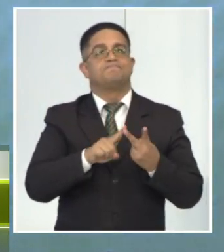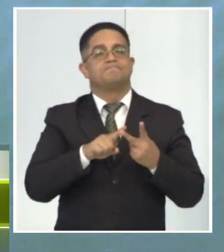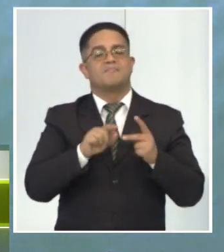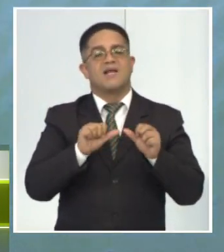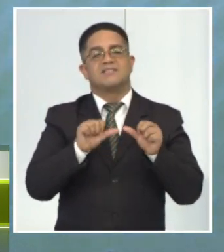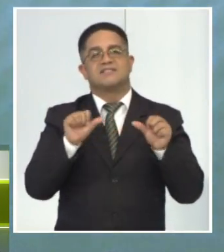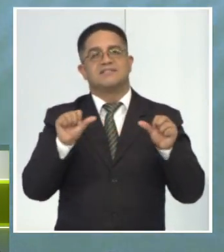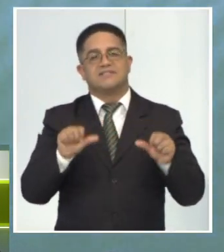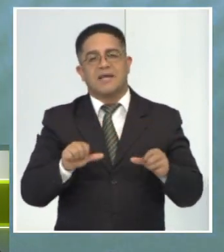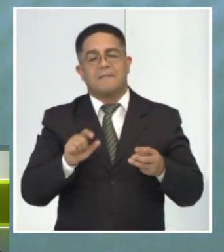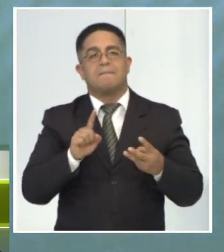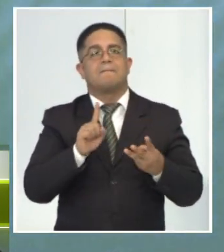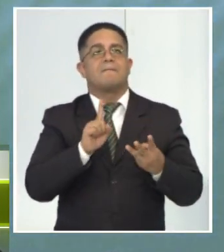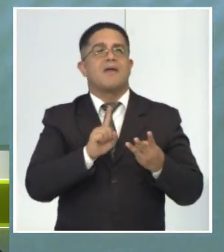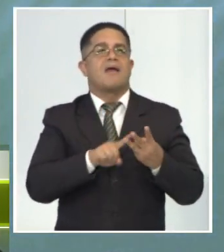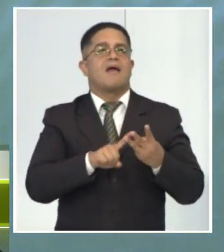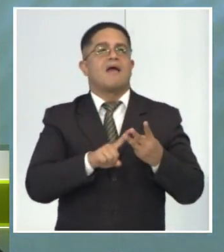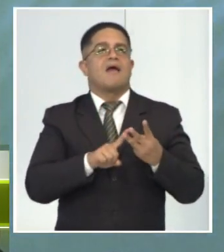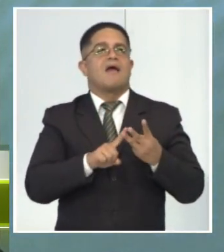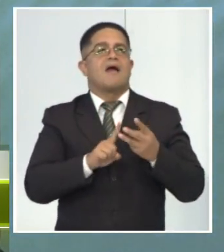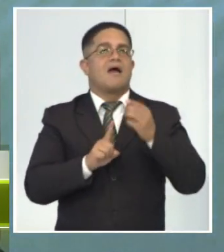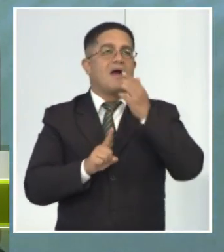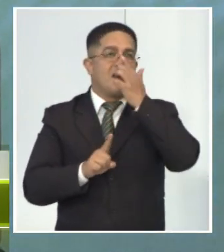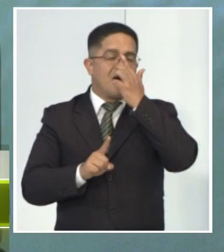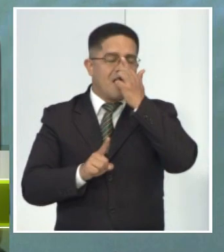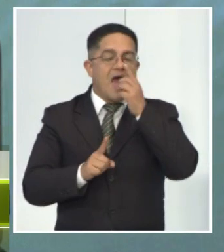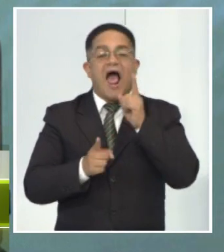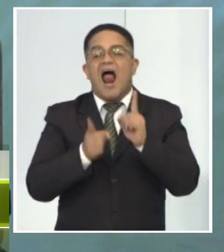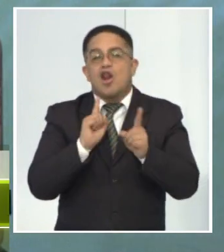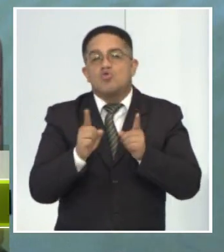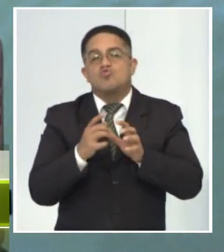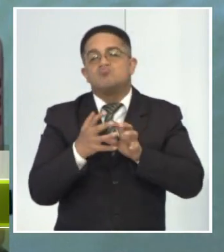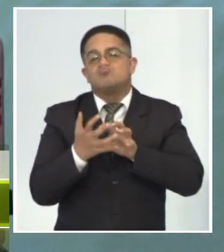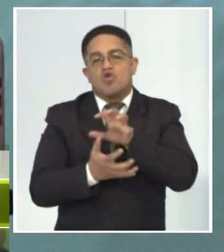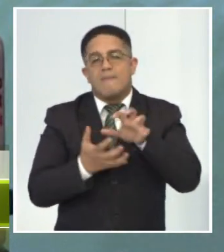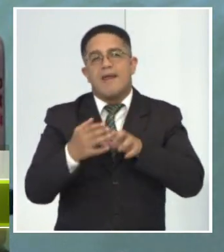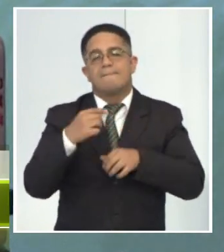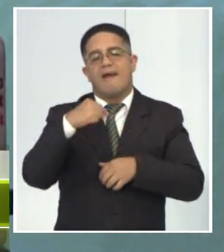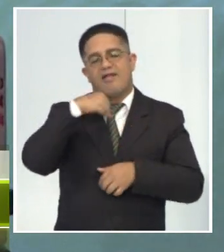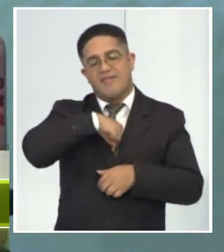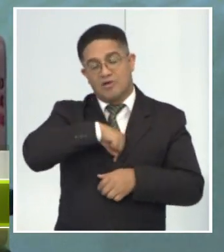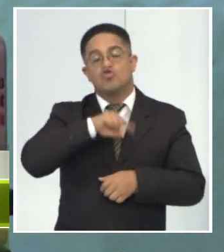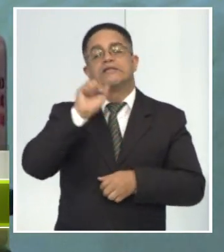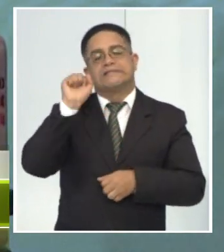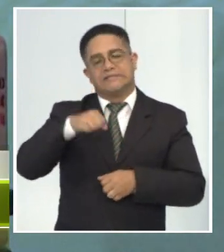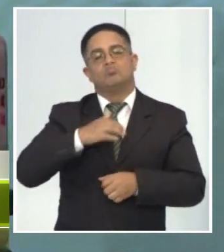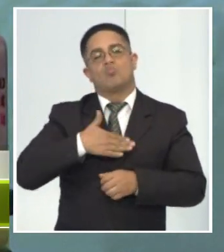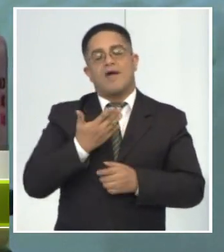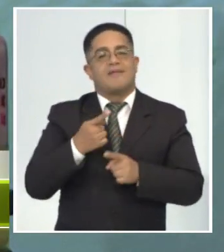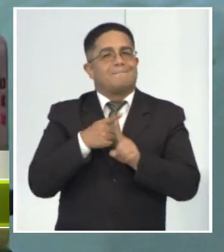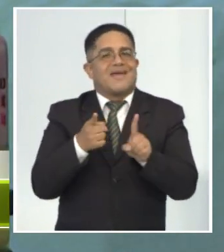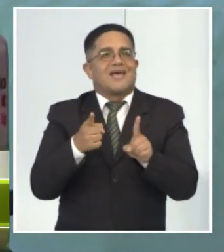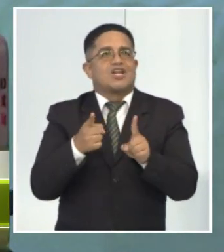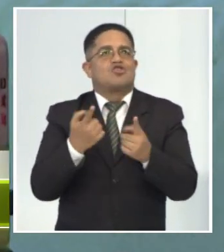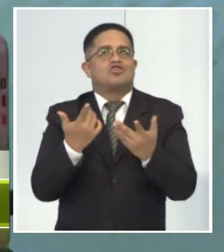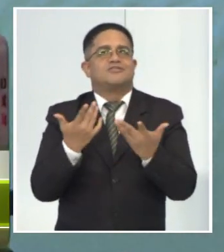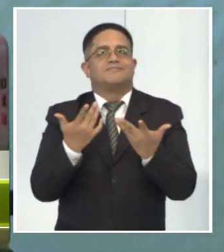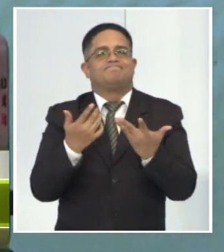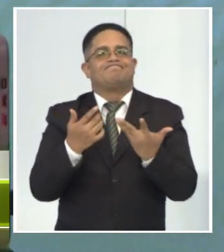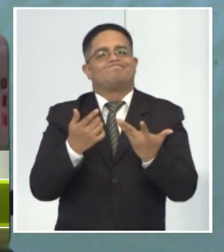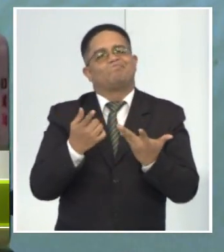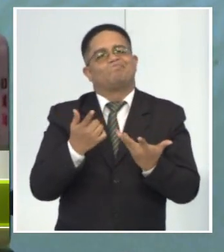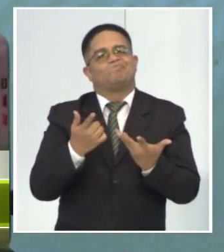auditivas en algunos fármacos autotóxicos, algunas entidades hormonales sí pudiesen, aunque no es lo más común.